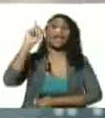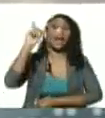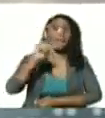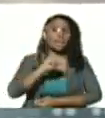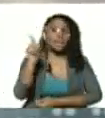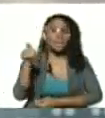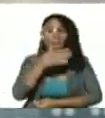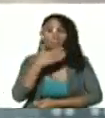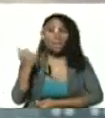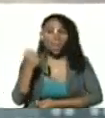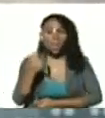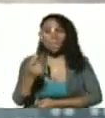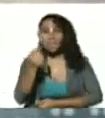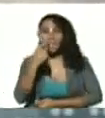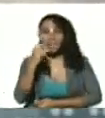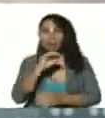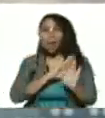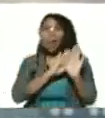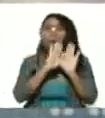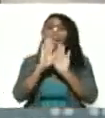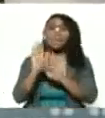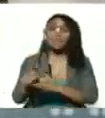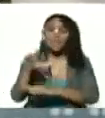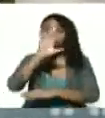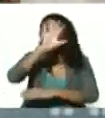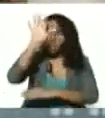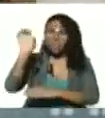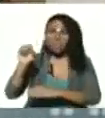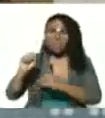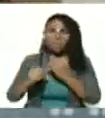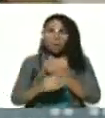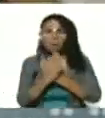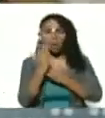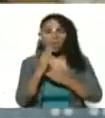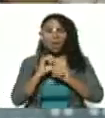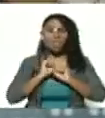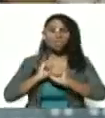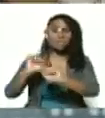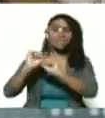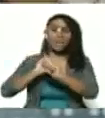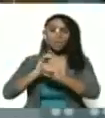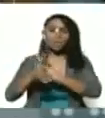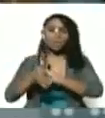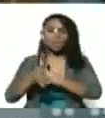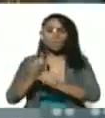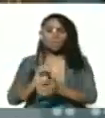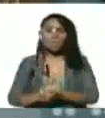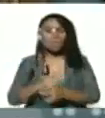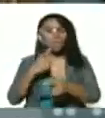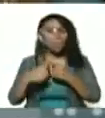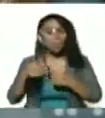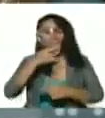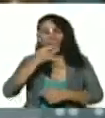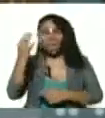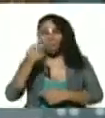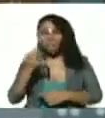esas mejores medicinas apoyamos a los países del ALBA en el combate contra el coronavirus pero realmente